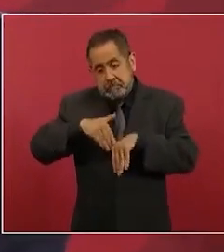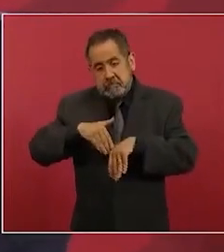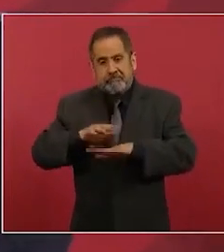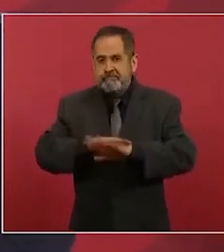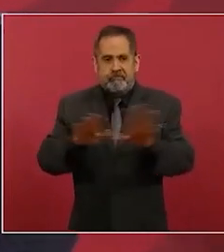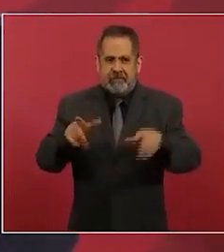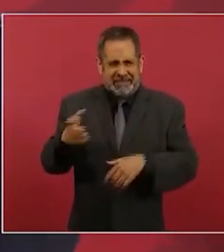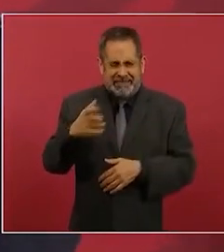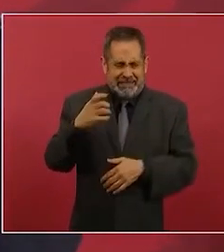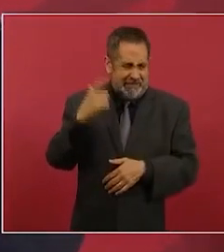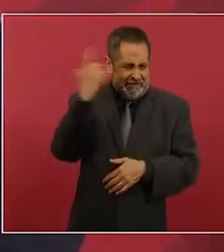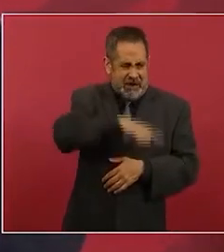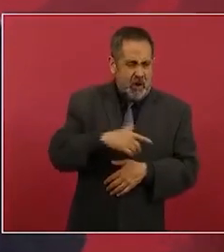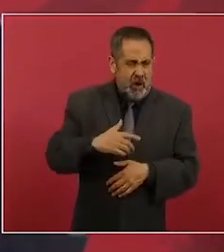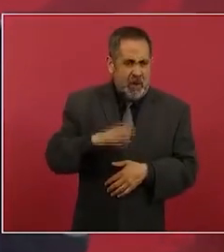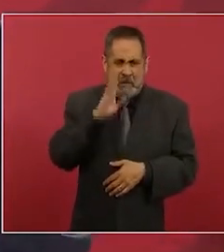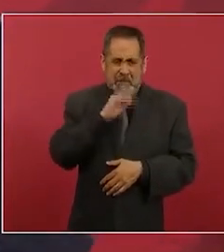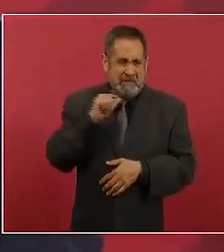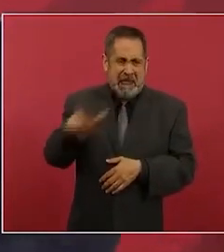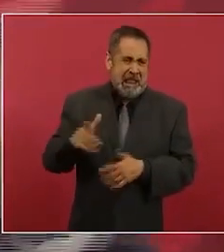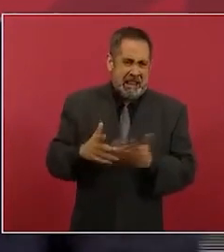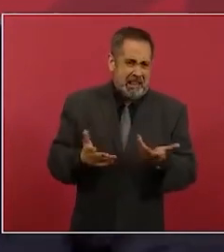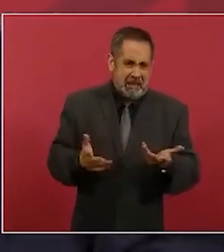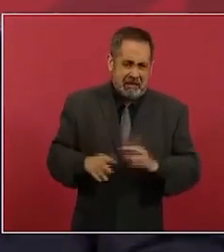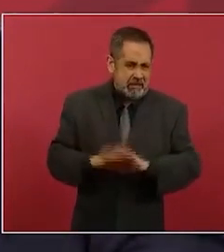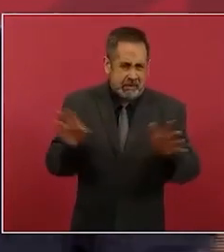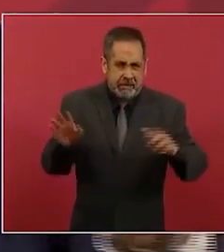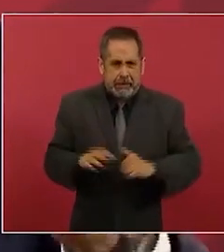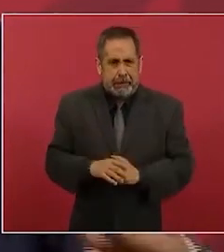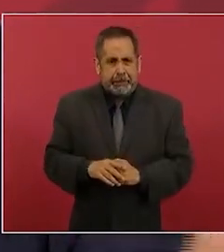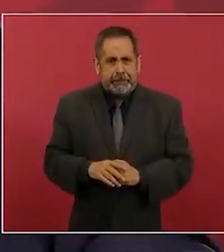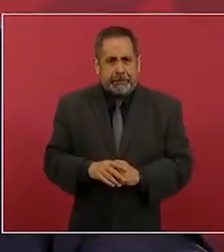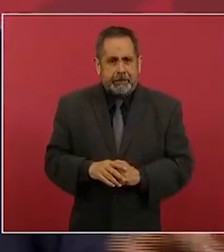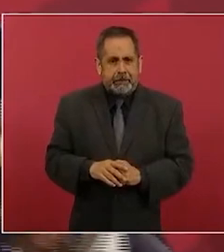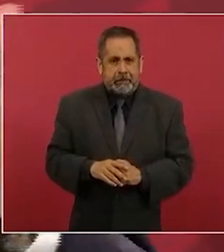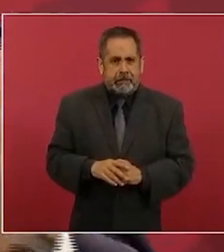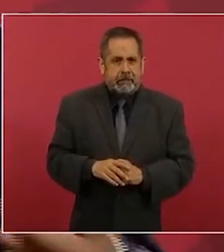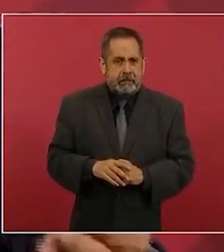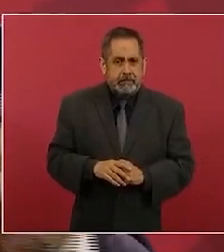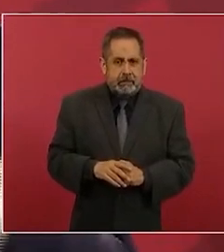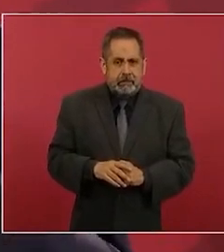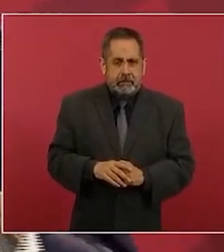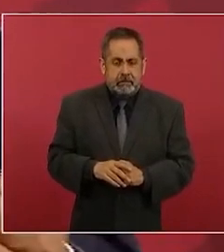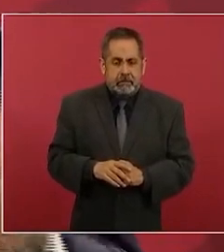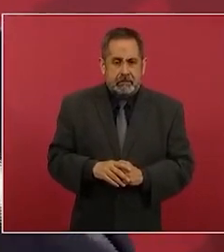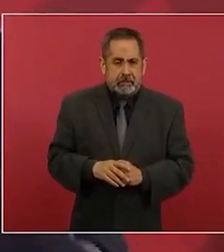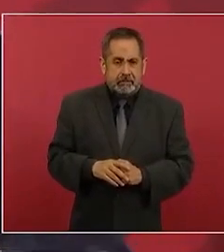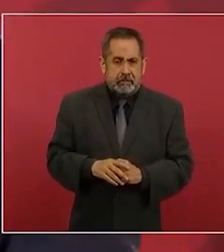aberraciones. si es que ya nos este